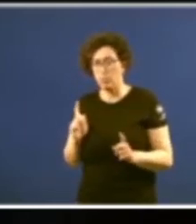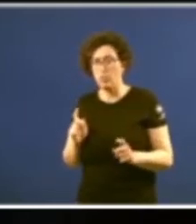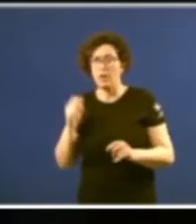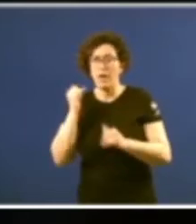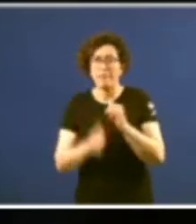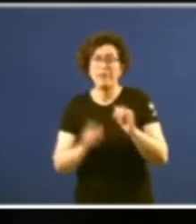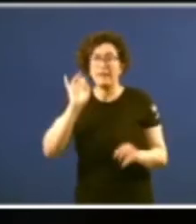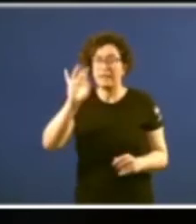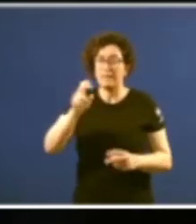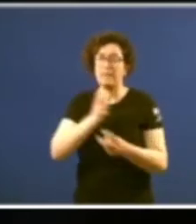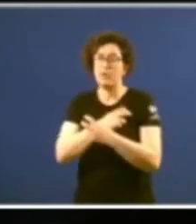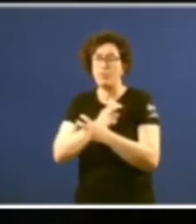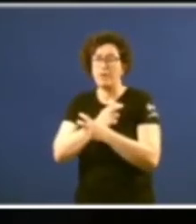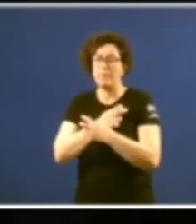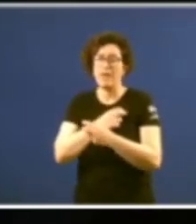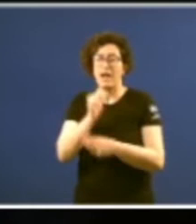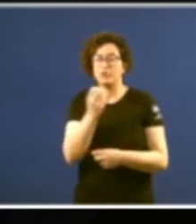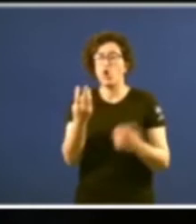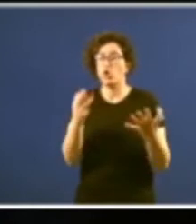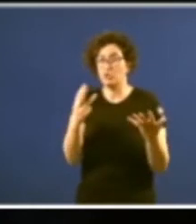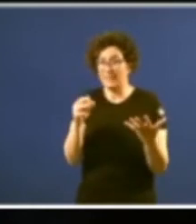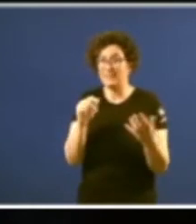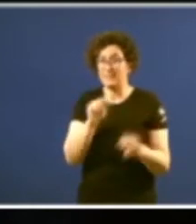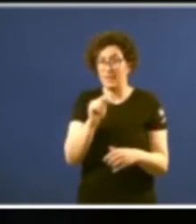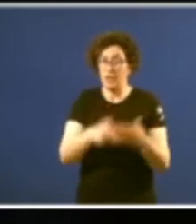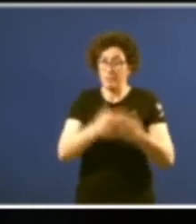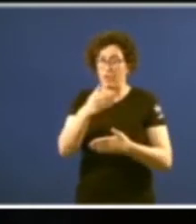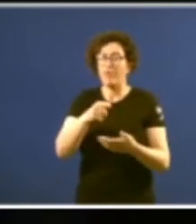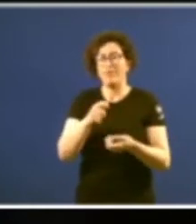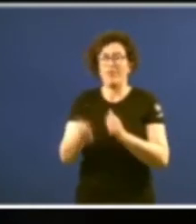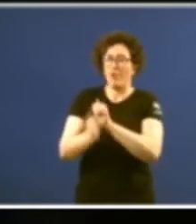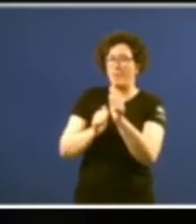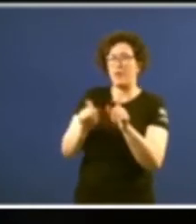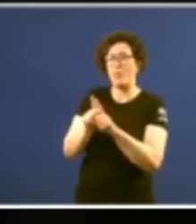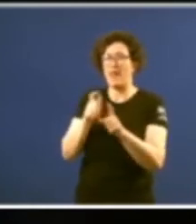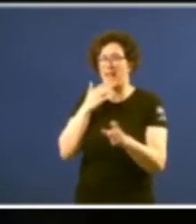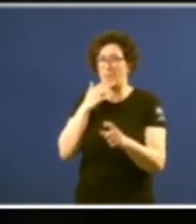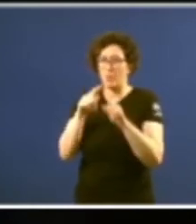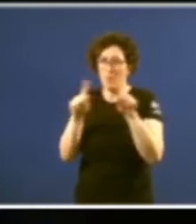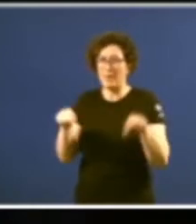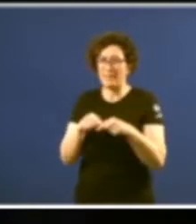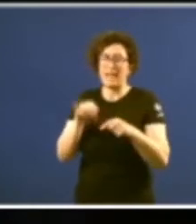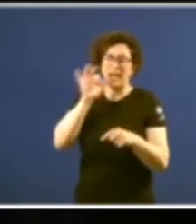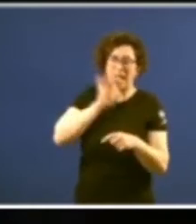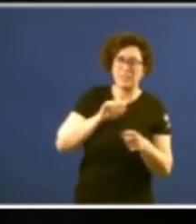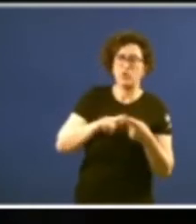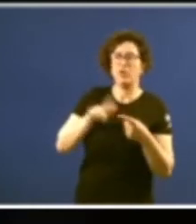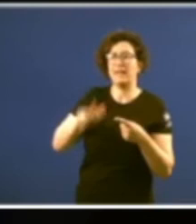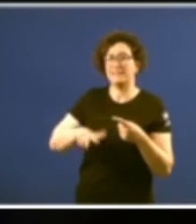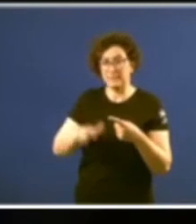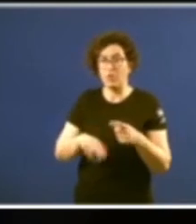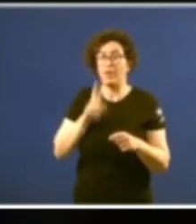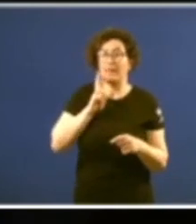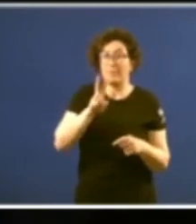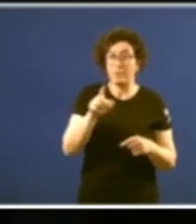15 de novembro do 80 reproduce a papeleta en castellano e en galego e como vemos